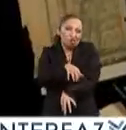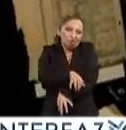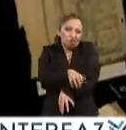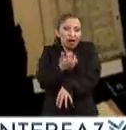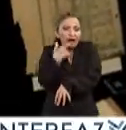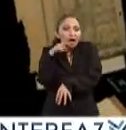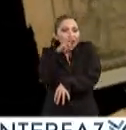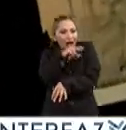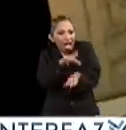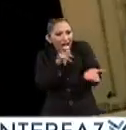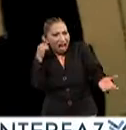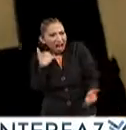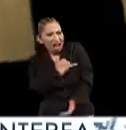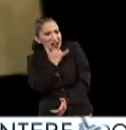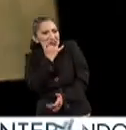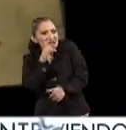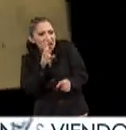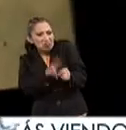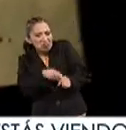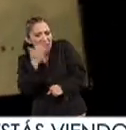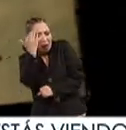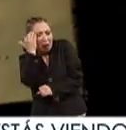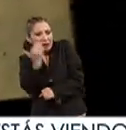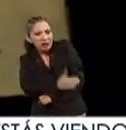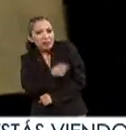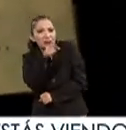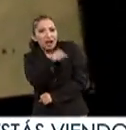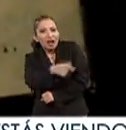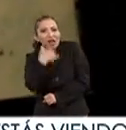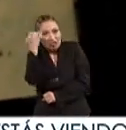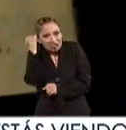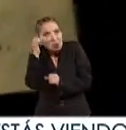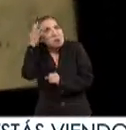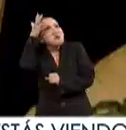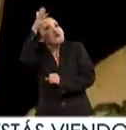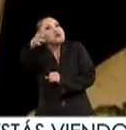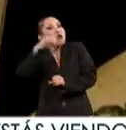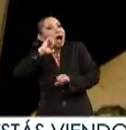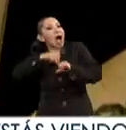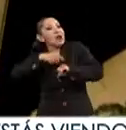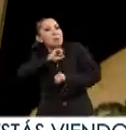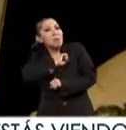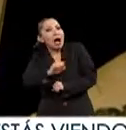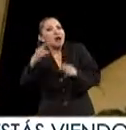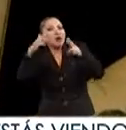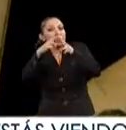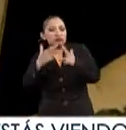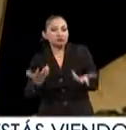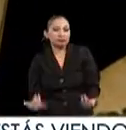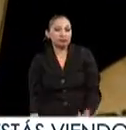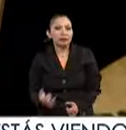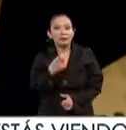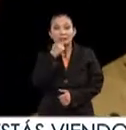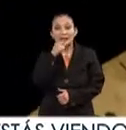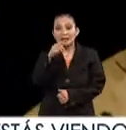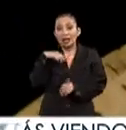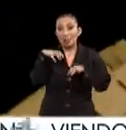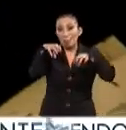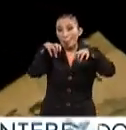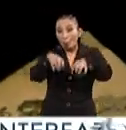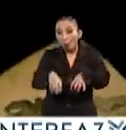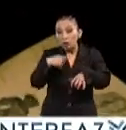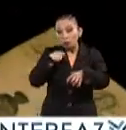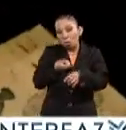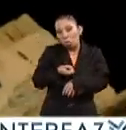fueron considerados errores de la naturaleza y augurios religiosos. Se ha utilizado la definición de